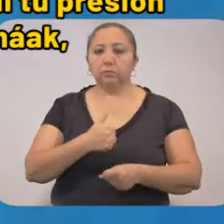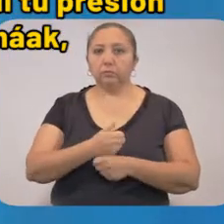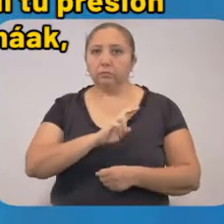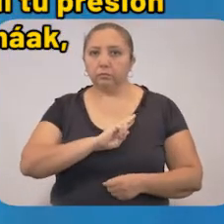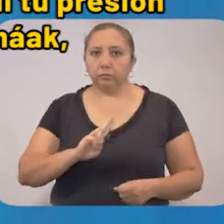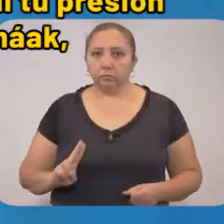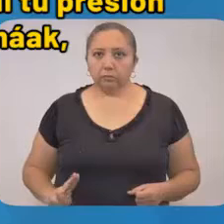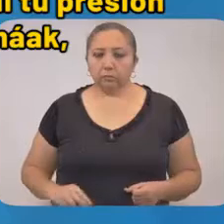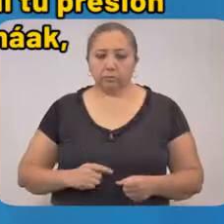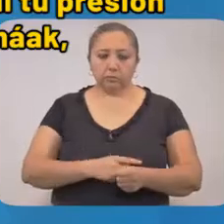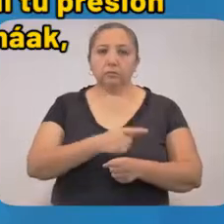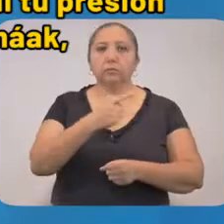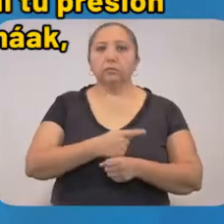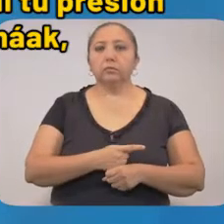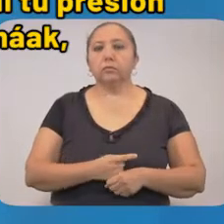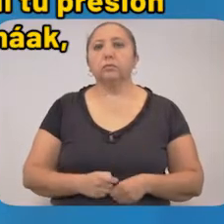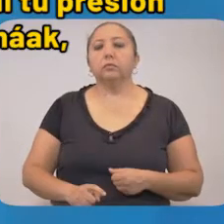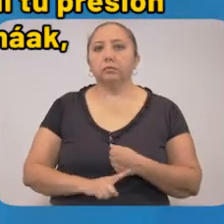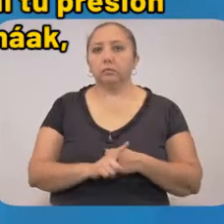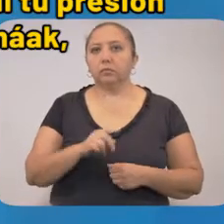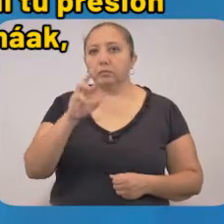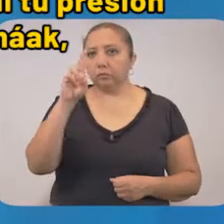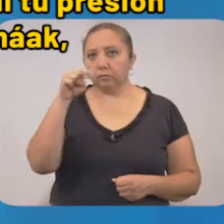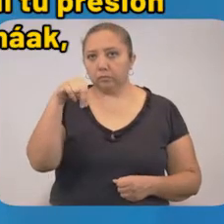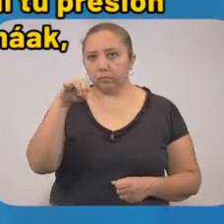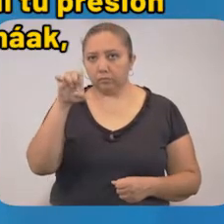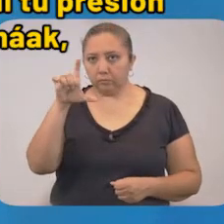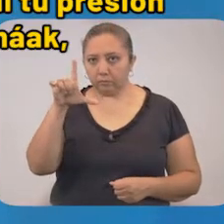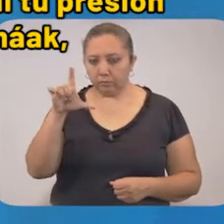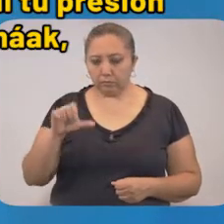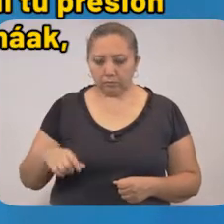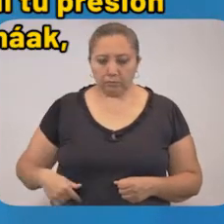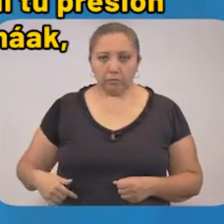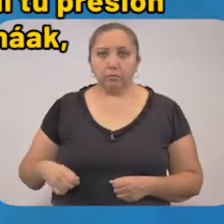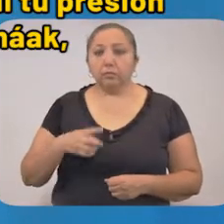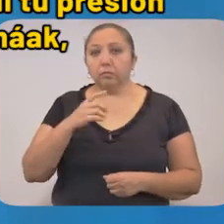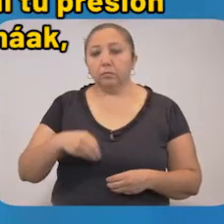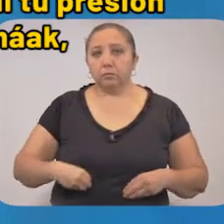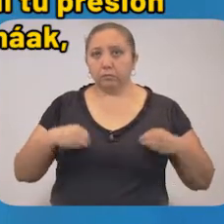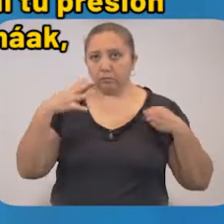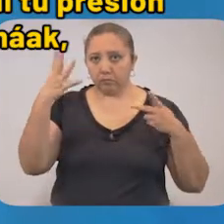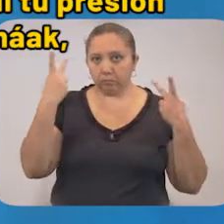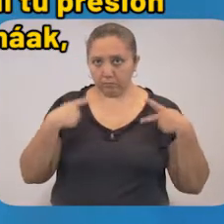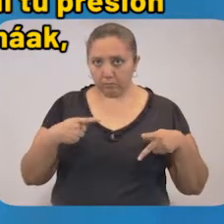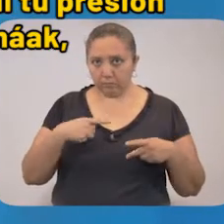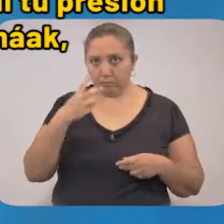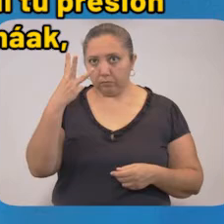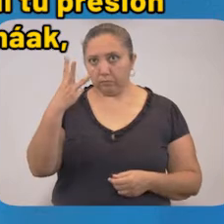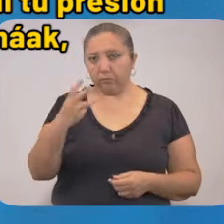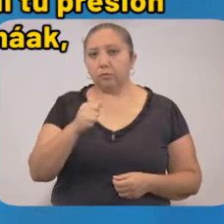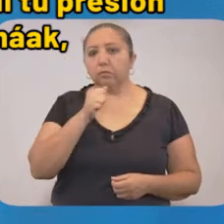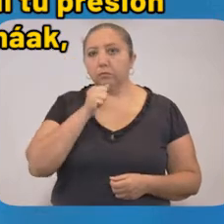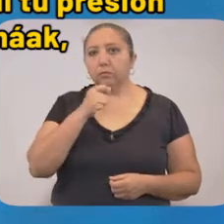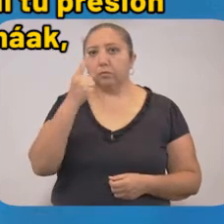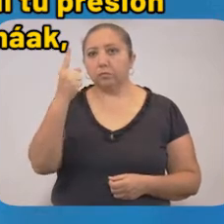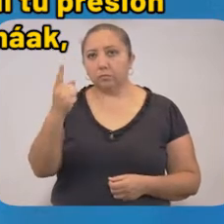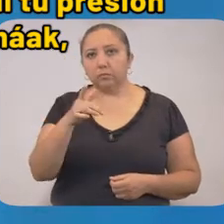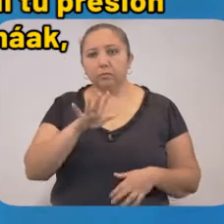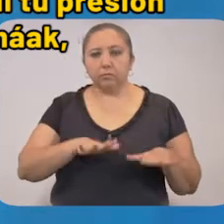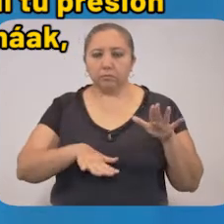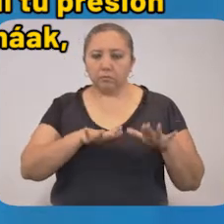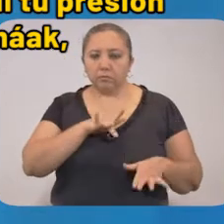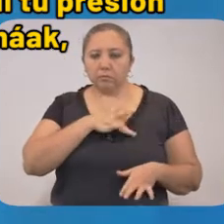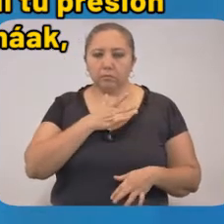Humán, con hipertensión e insuficiencia renal crónica, vivía con cuatro personas, tres de ellas sin síntomas y una con